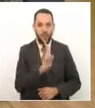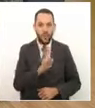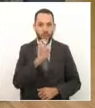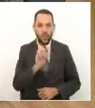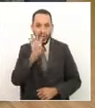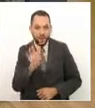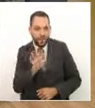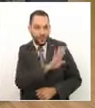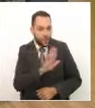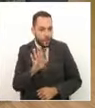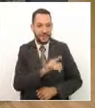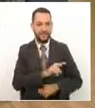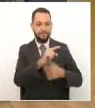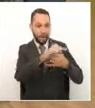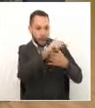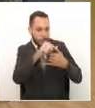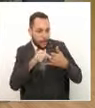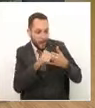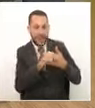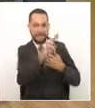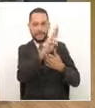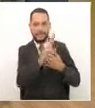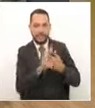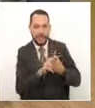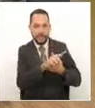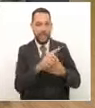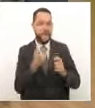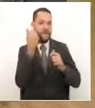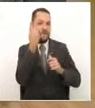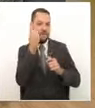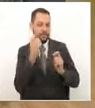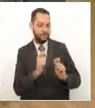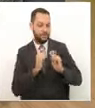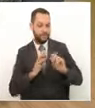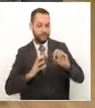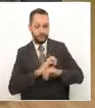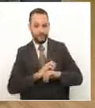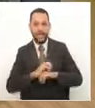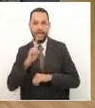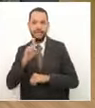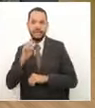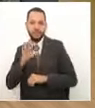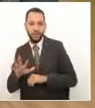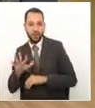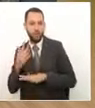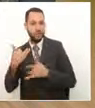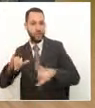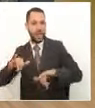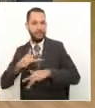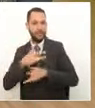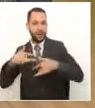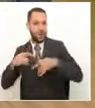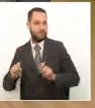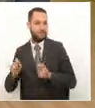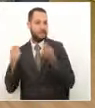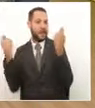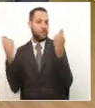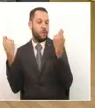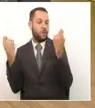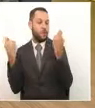positivos, en este momento, digámoslo, activos, porque ya los 105 están recuperados y desafortunadamente 8